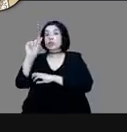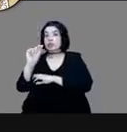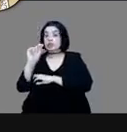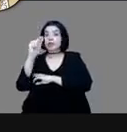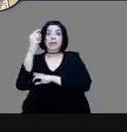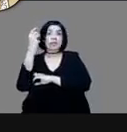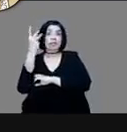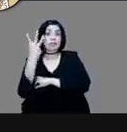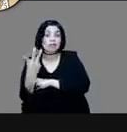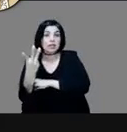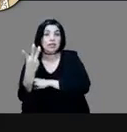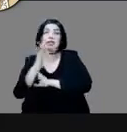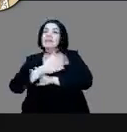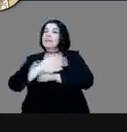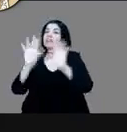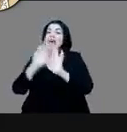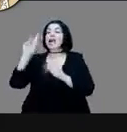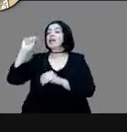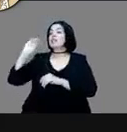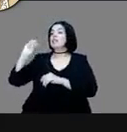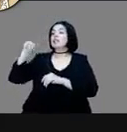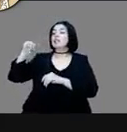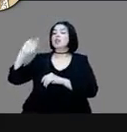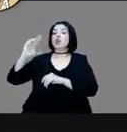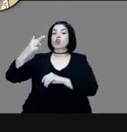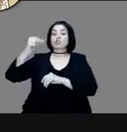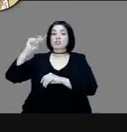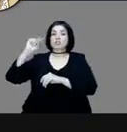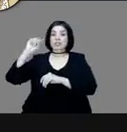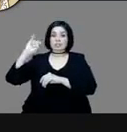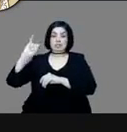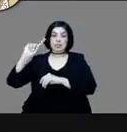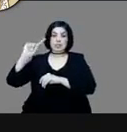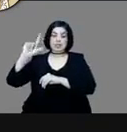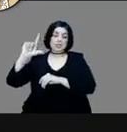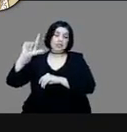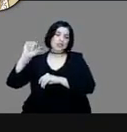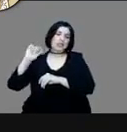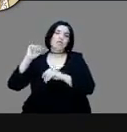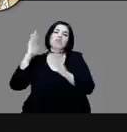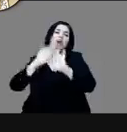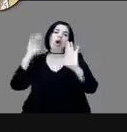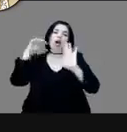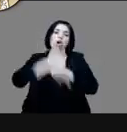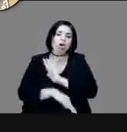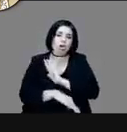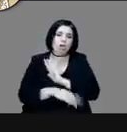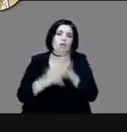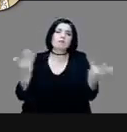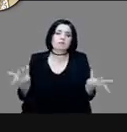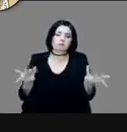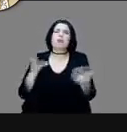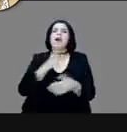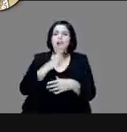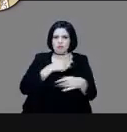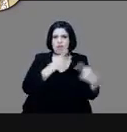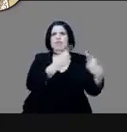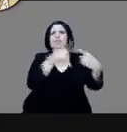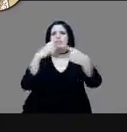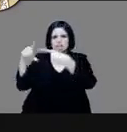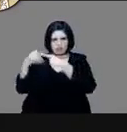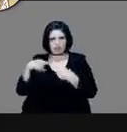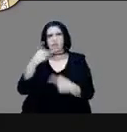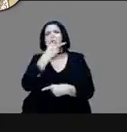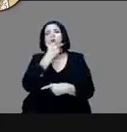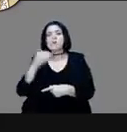Axayacal gobernaba, en poder de Tenochtitlán. Entonces, también estaban otros señores, el mismo Cacama,